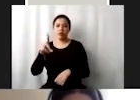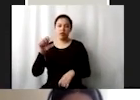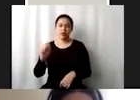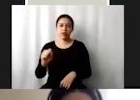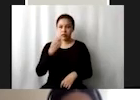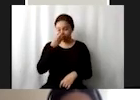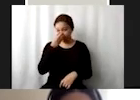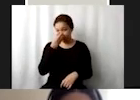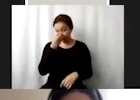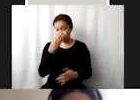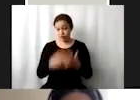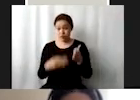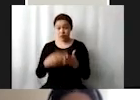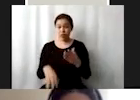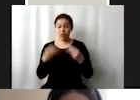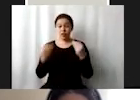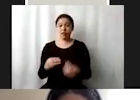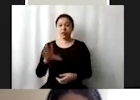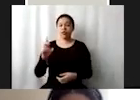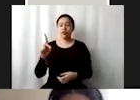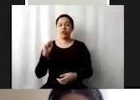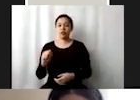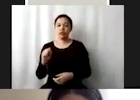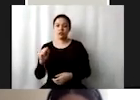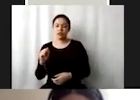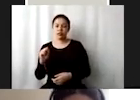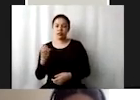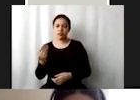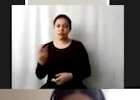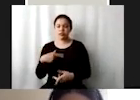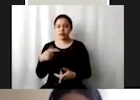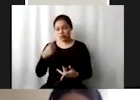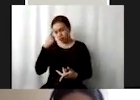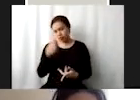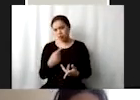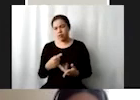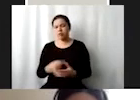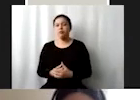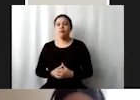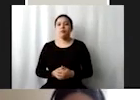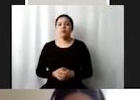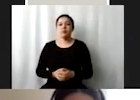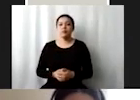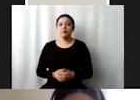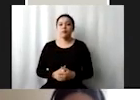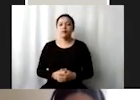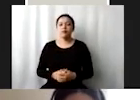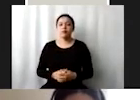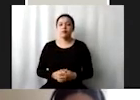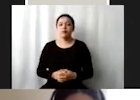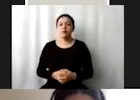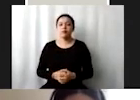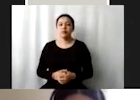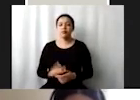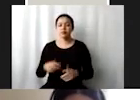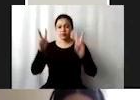nos faltan muchos con el ODS 9 infraestructuras fiables sostenibles resilientes todo eso tiene que ver con